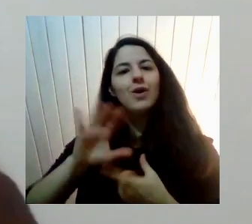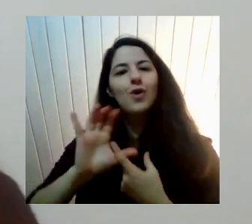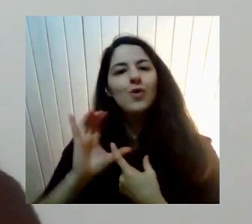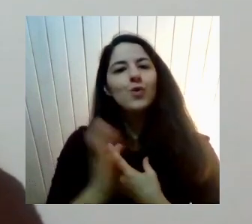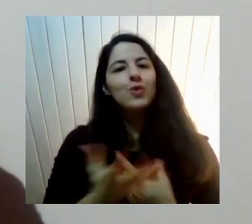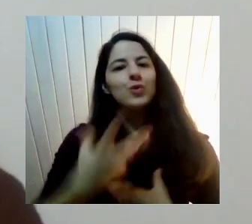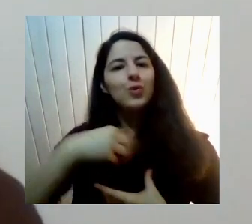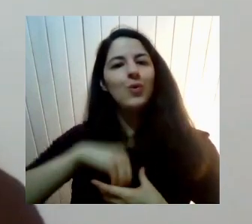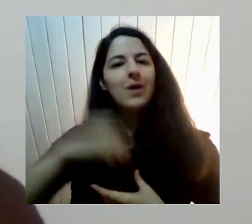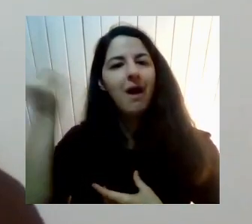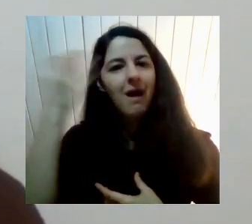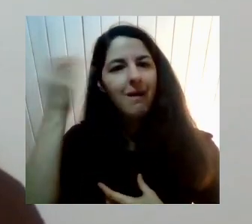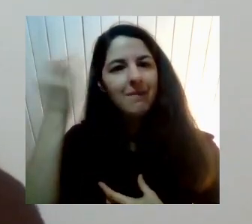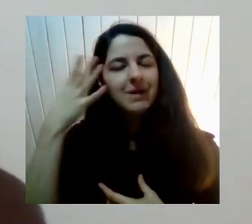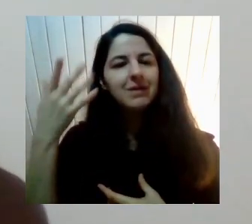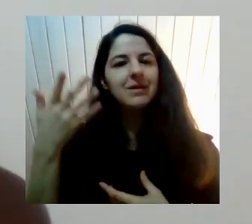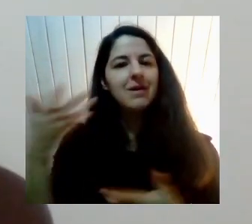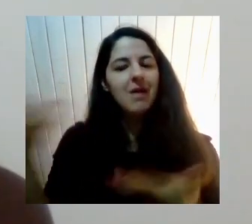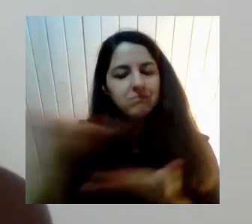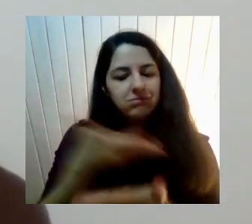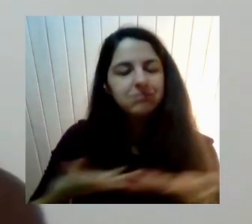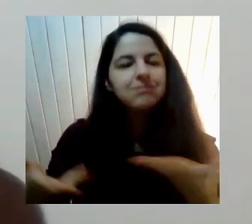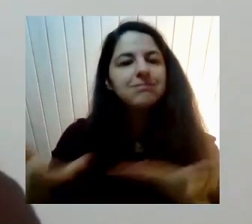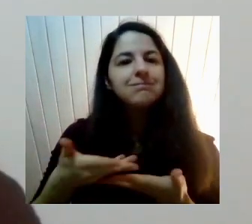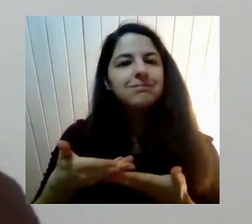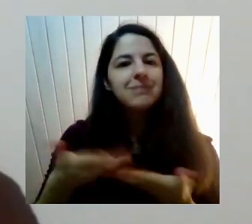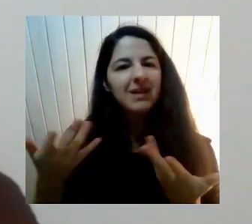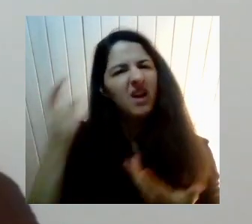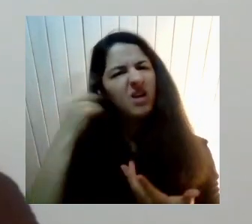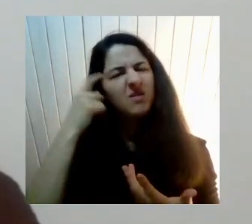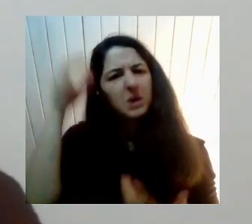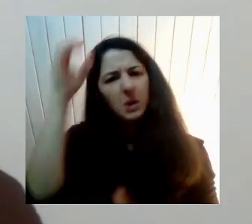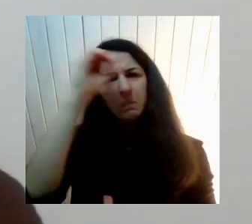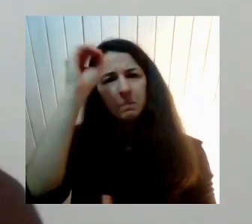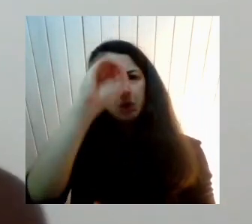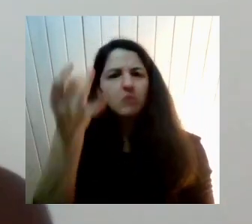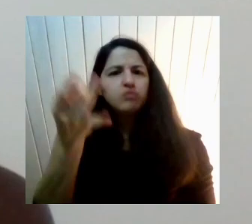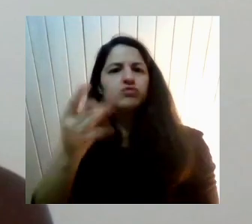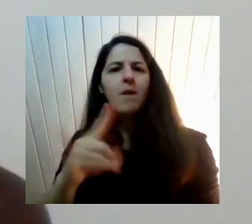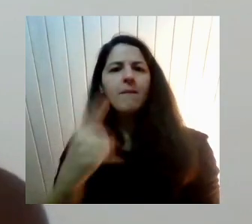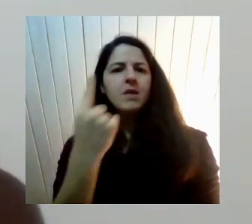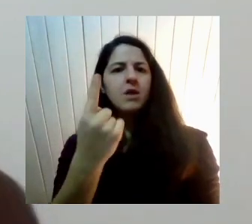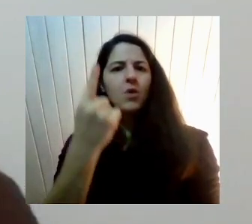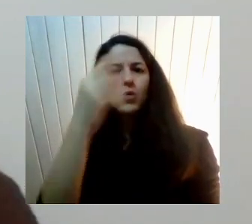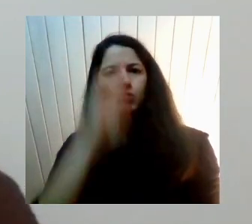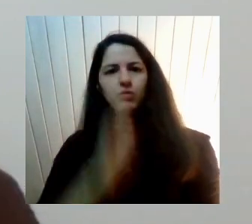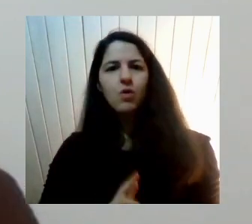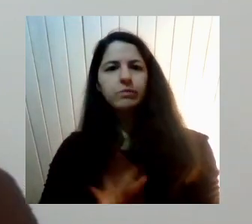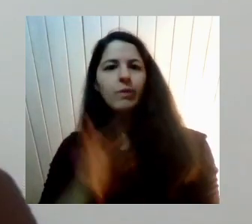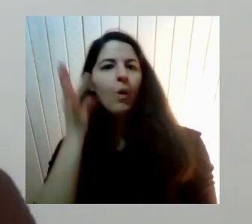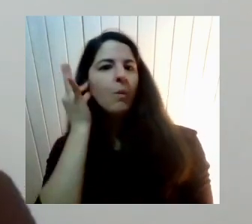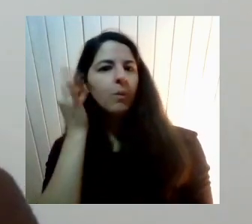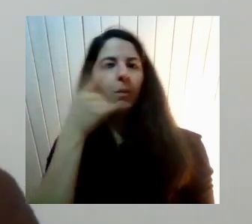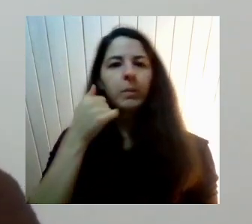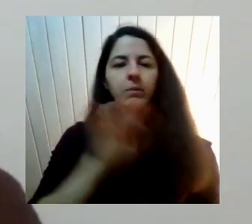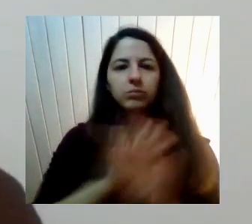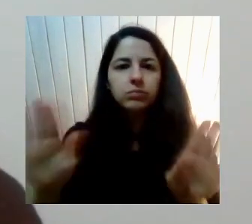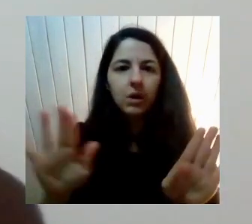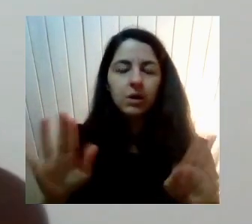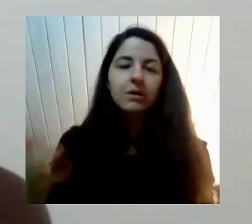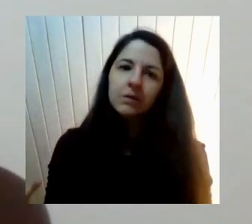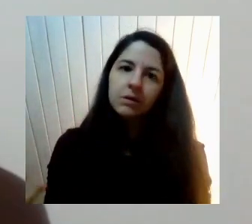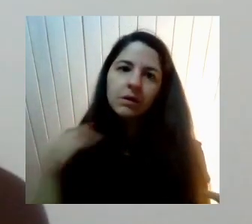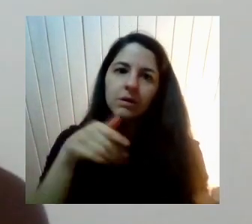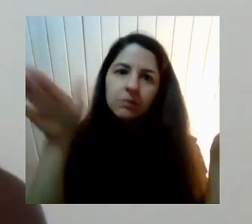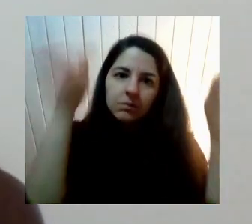De que hay Solo una manera De ser Que puede ser Hombre o mujer Que tiene este comportamiento comportarte De este u otro modo Y eso impide Incluso el